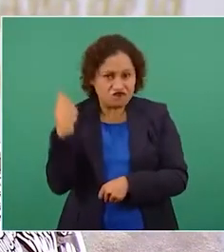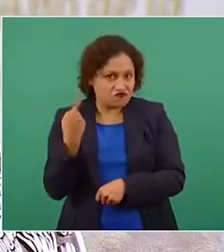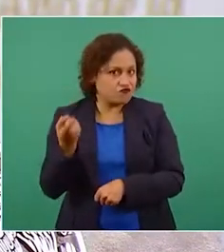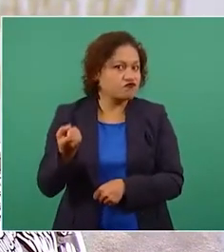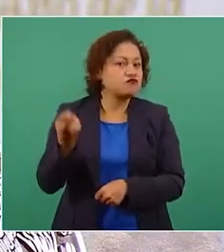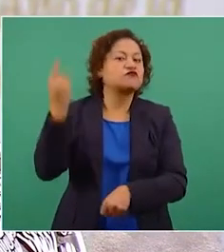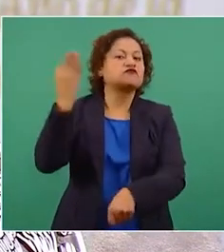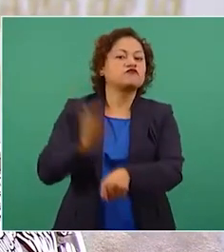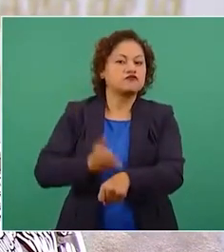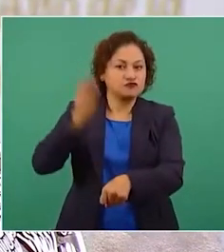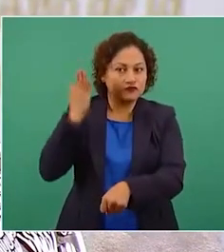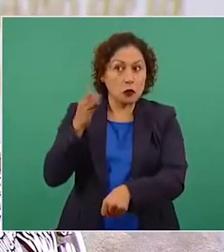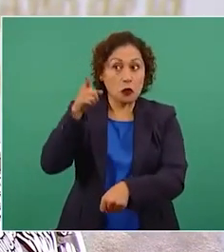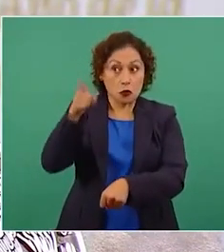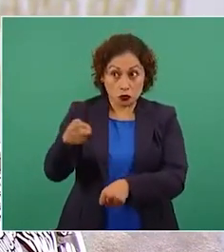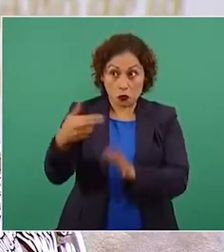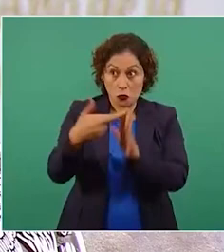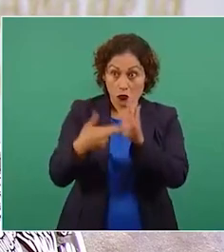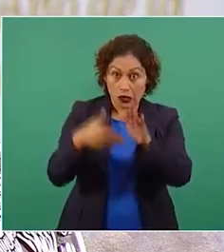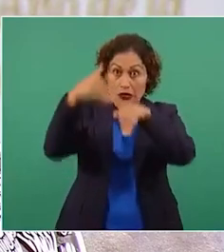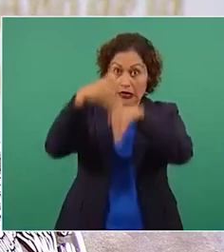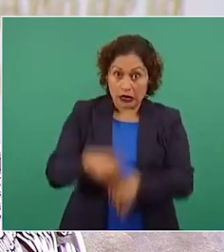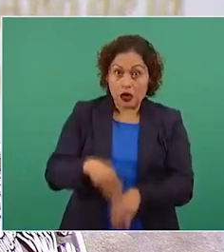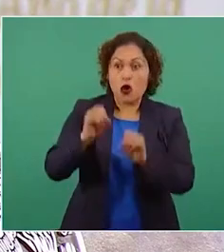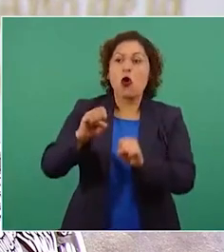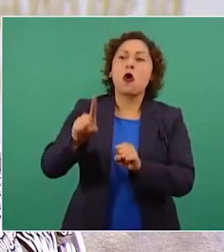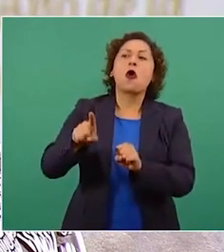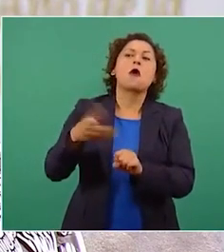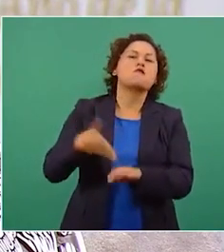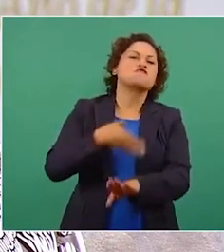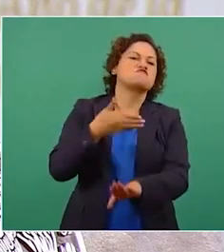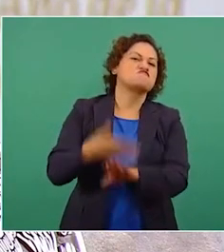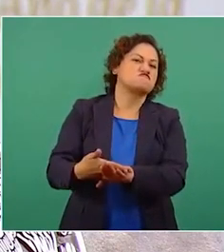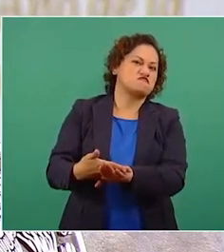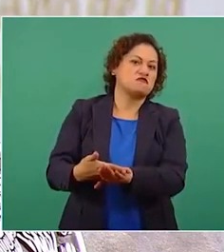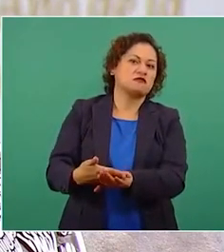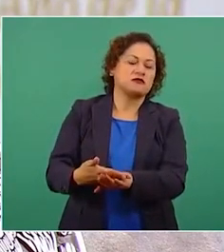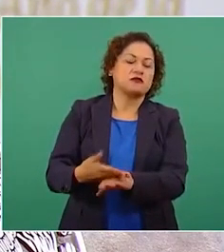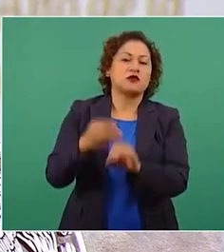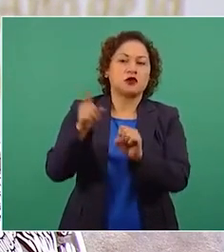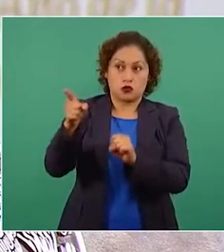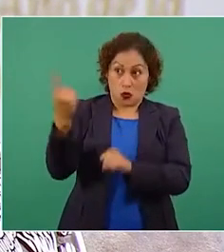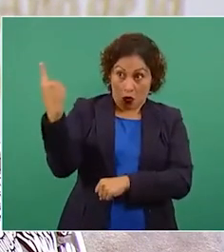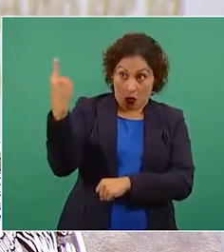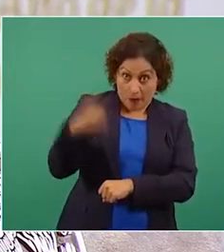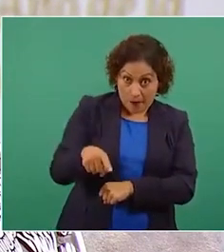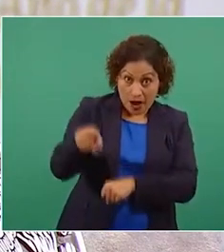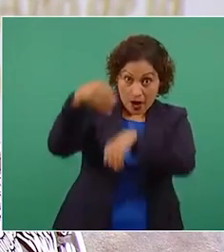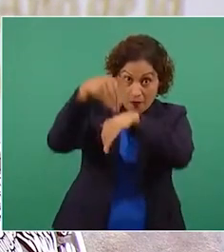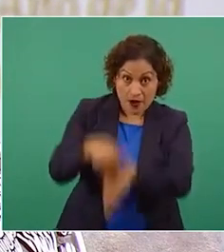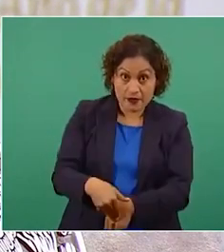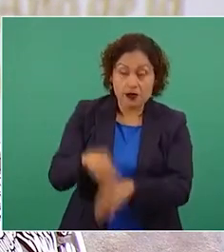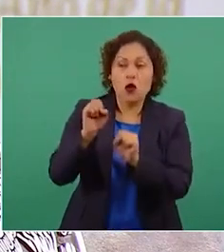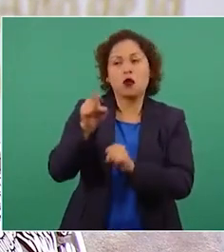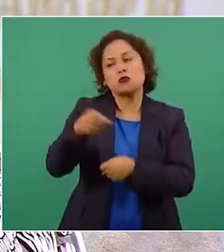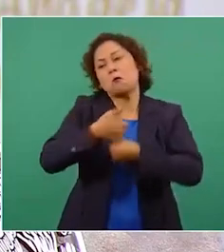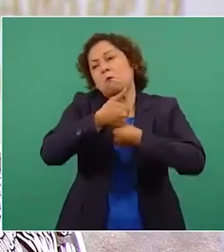mis reglas o te arruino, o haces lo que yo te ordene o tu sufrimiento será un mayor.